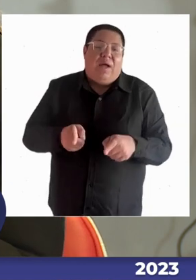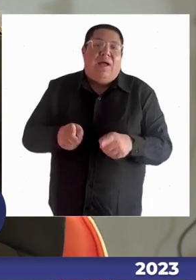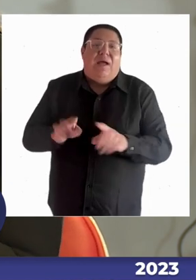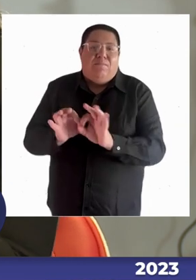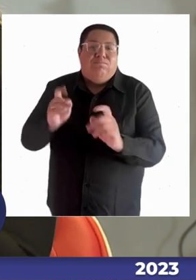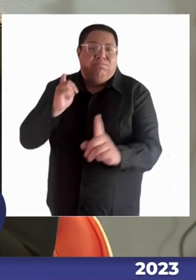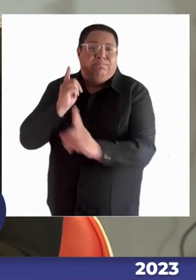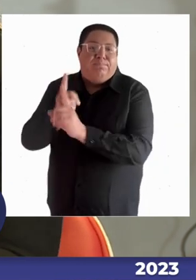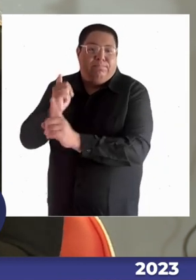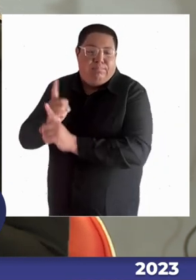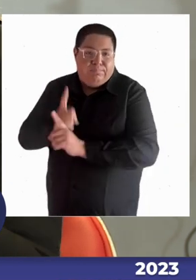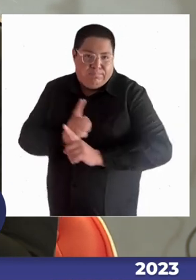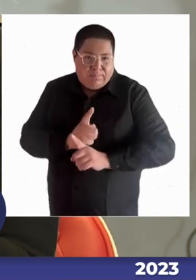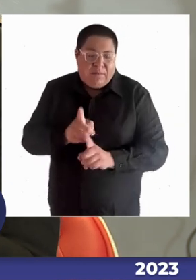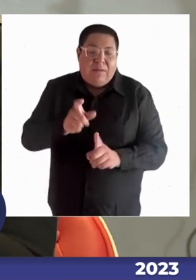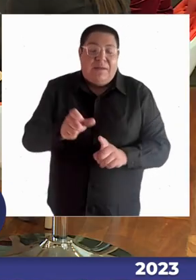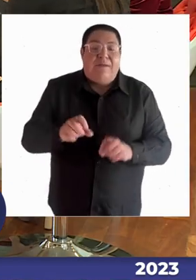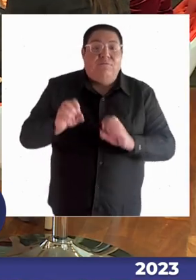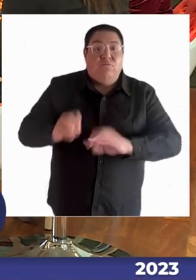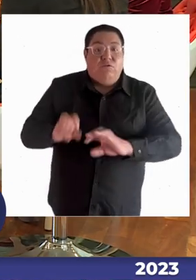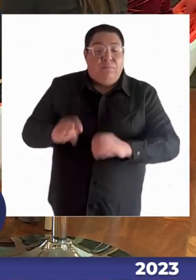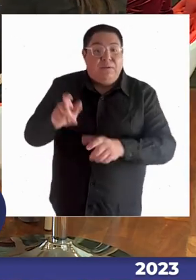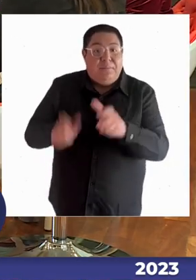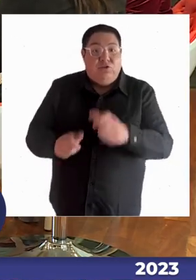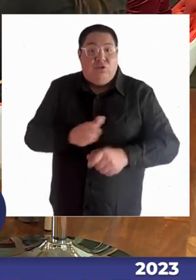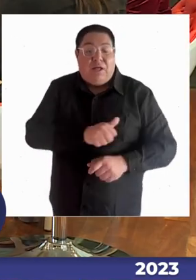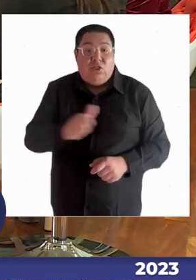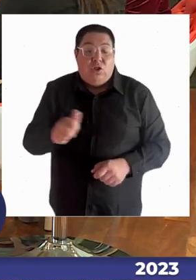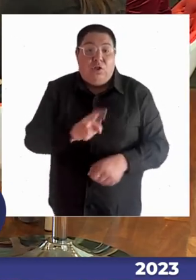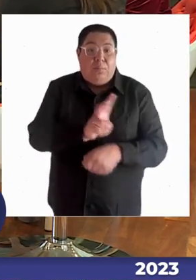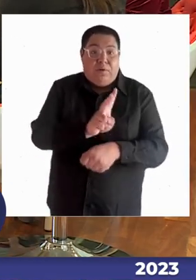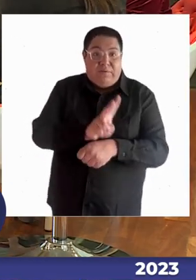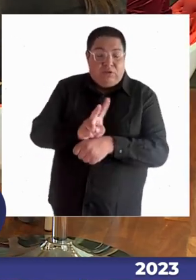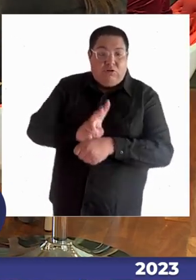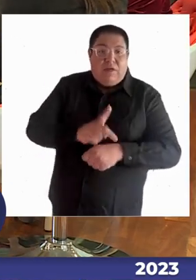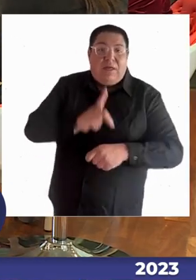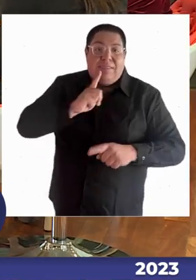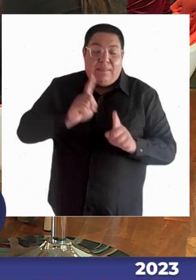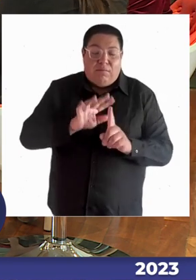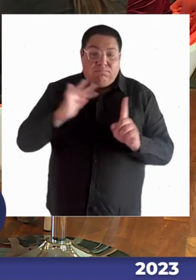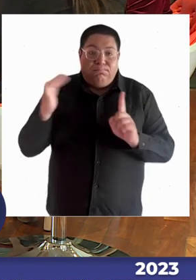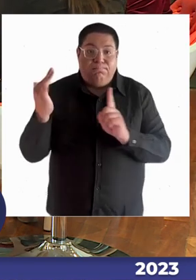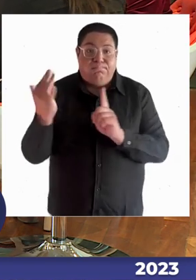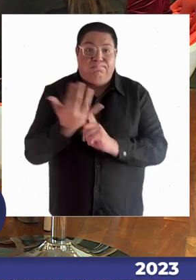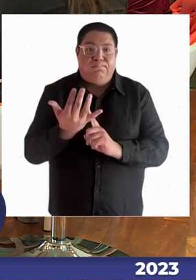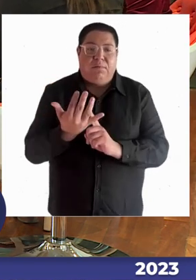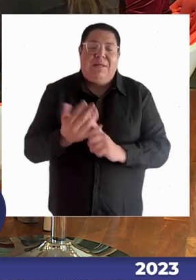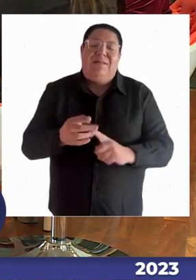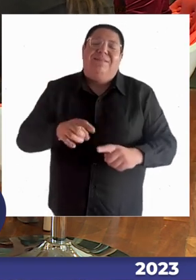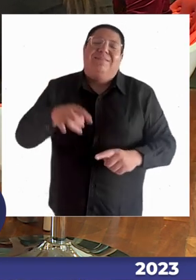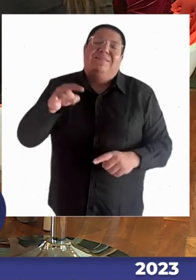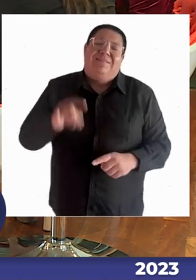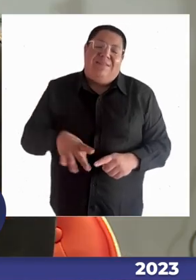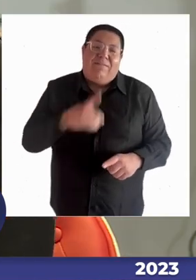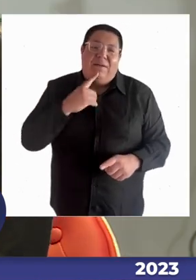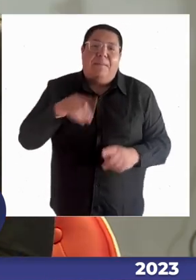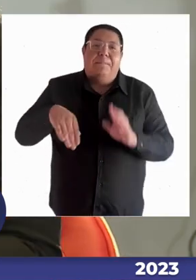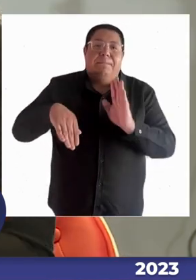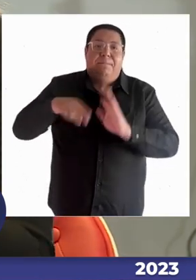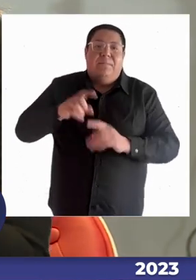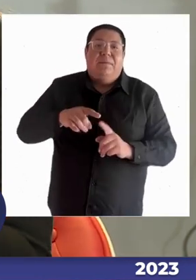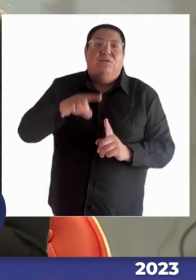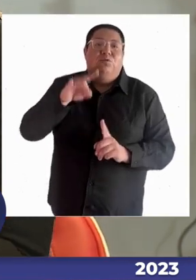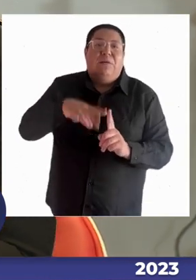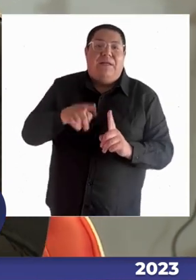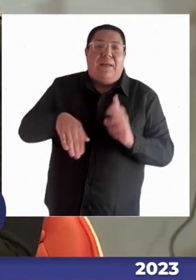y que la formación de todos los educadores que estaban en torno a él supieran más que Constanza de la condición de